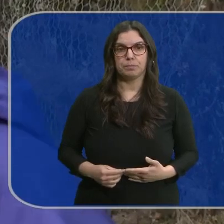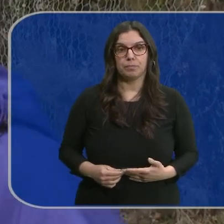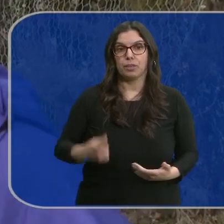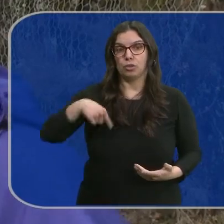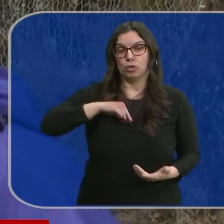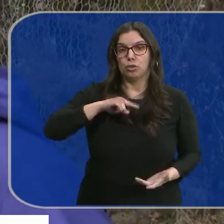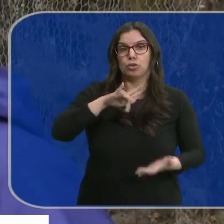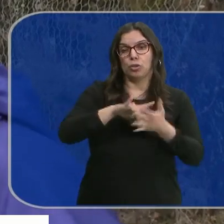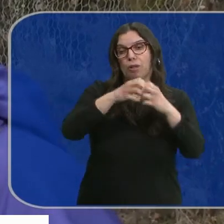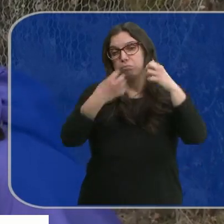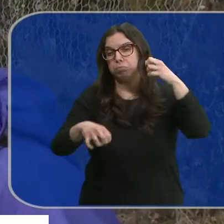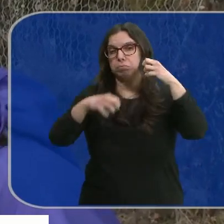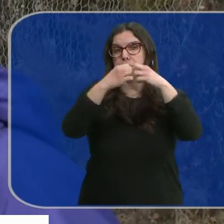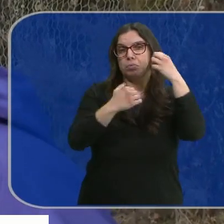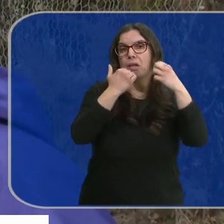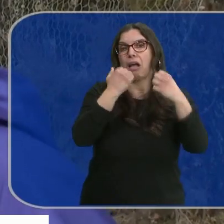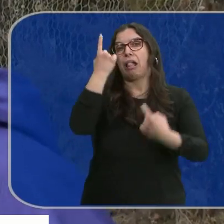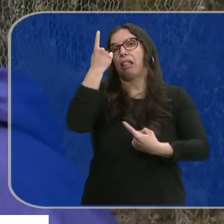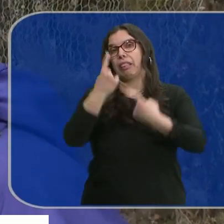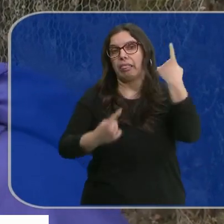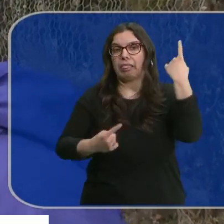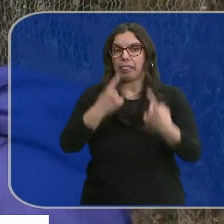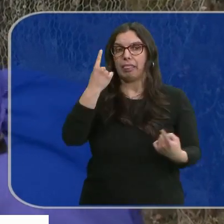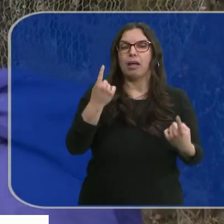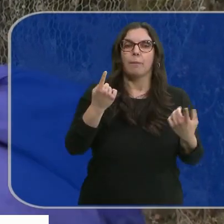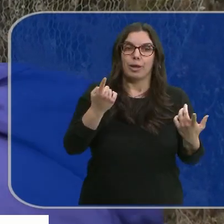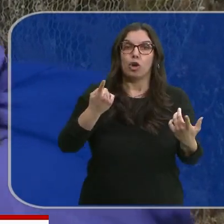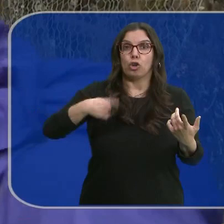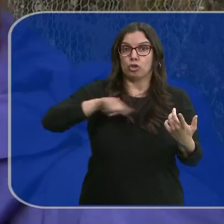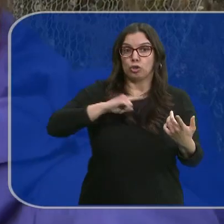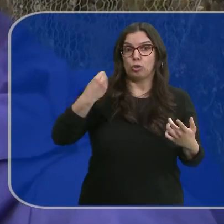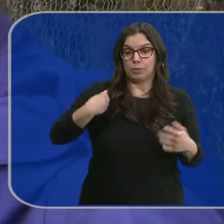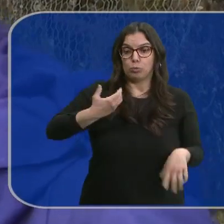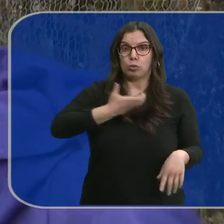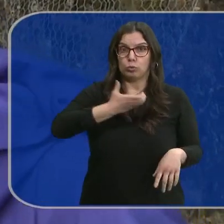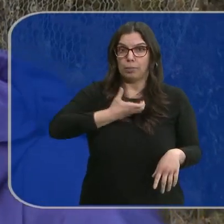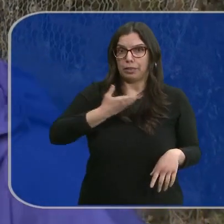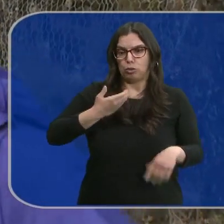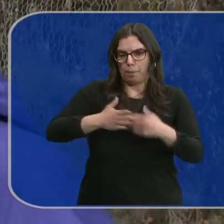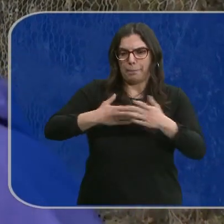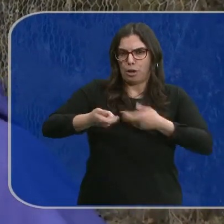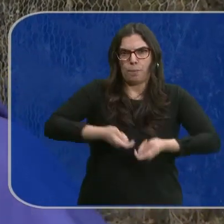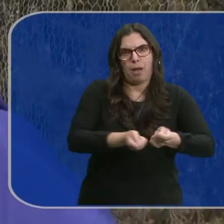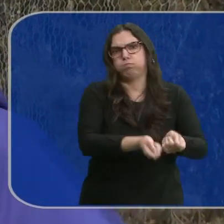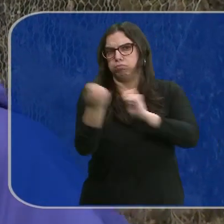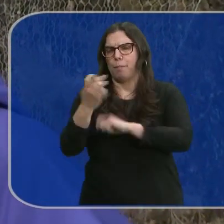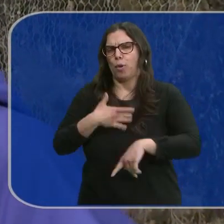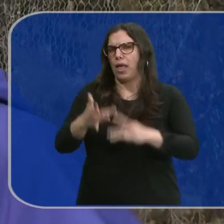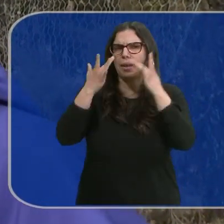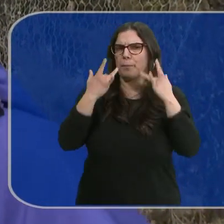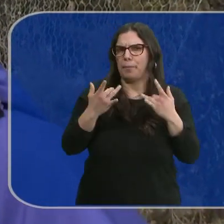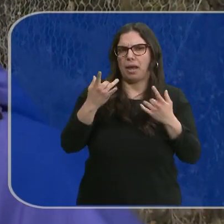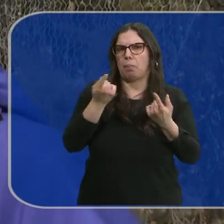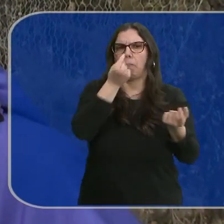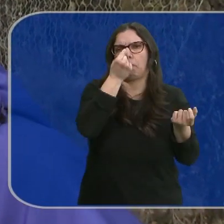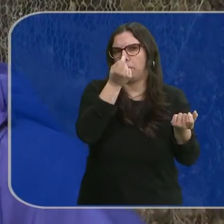Habíamos tenido pequeños derrumbes que te dejan cortados los dos carriles, pero que nosotros, incluso desde el ayuntamiento, con la pala, se acometía la limpieza